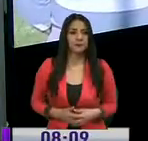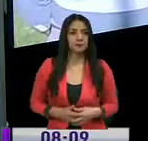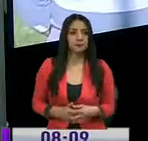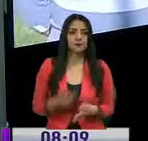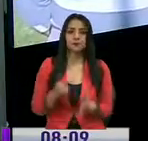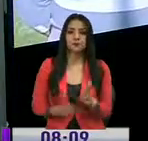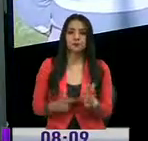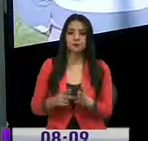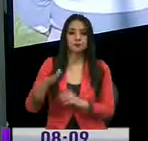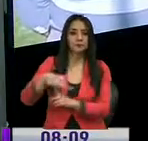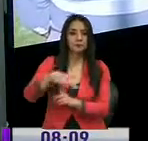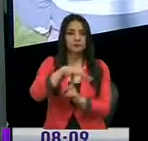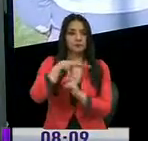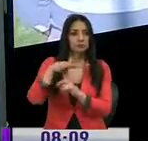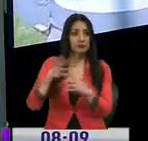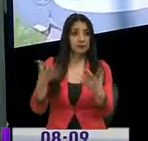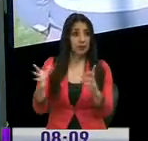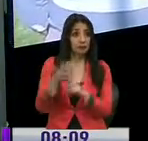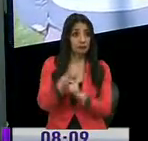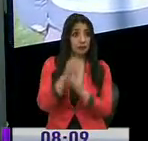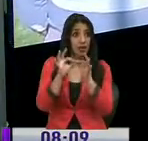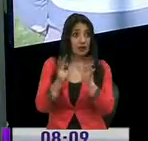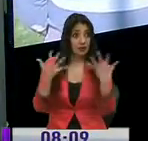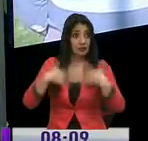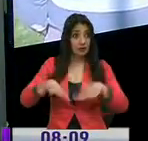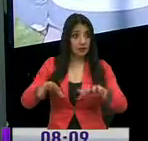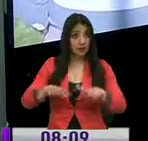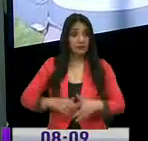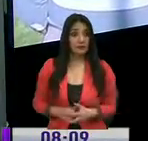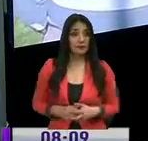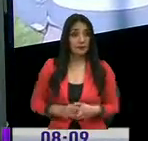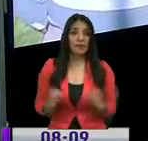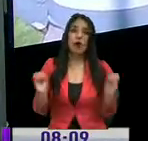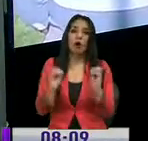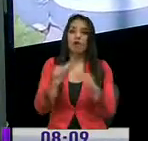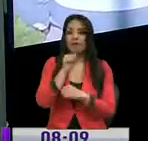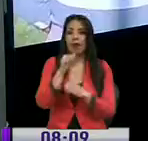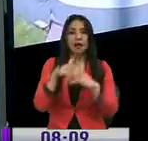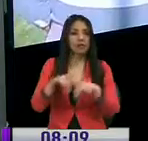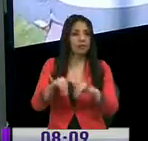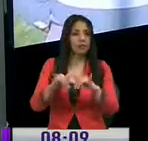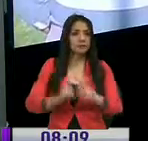ese parque? ¿Lograron por fin arreglar todos los líos o todavía tenemos líos?